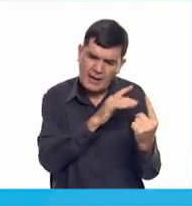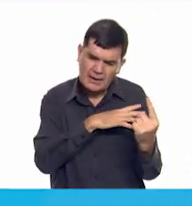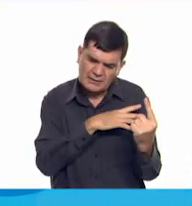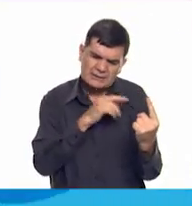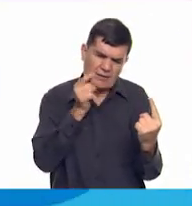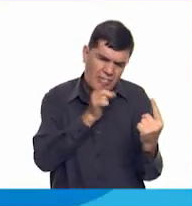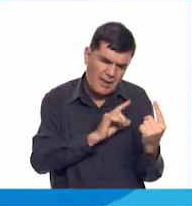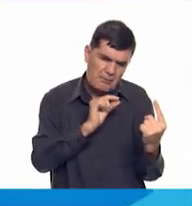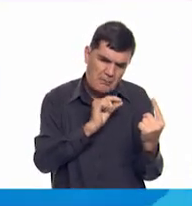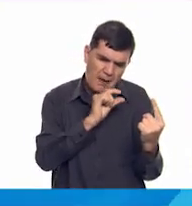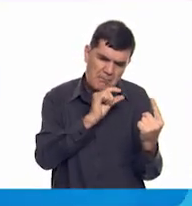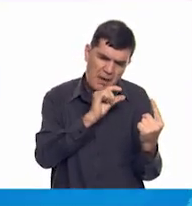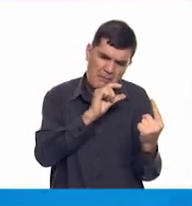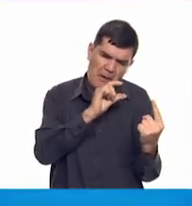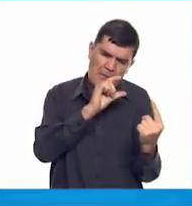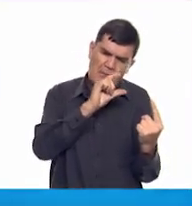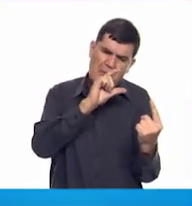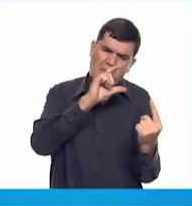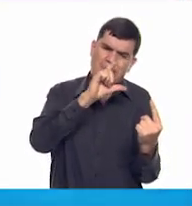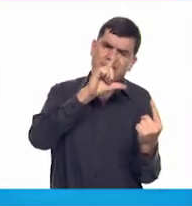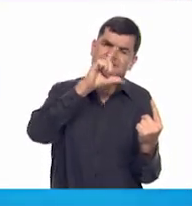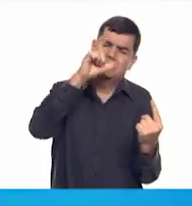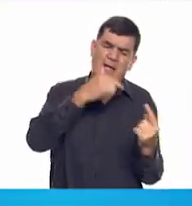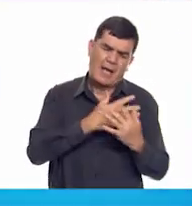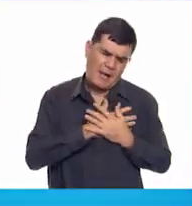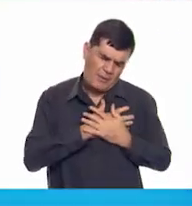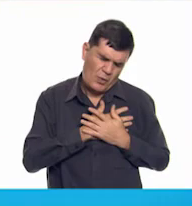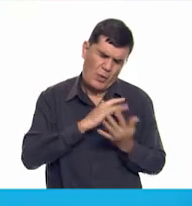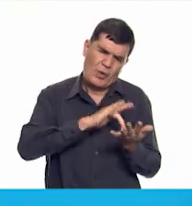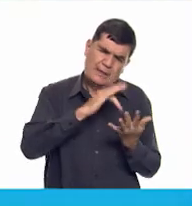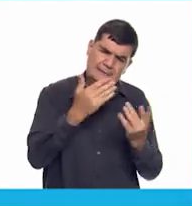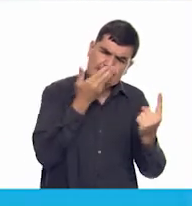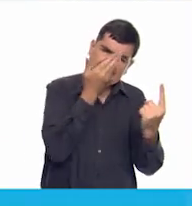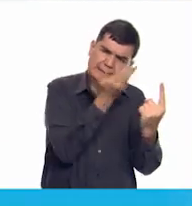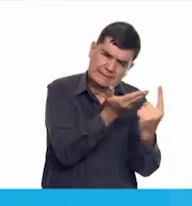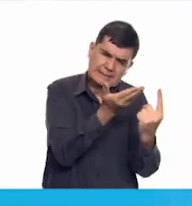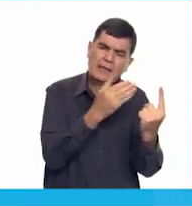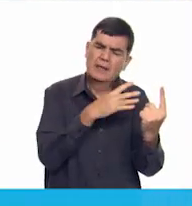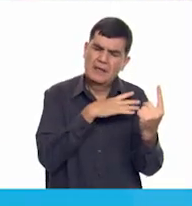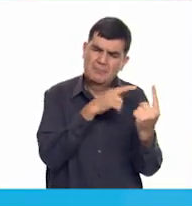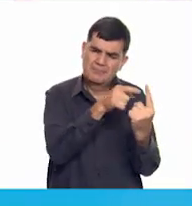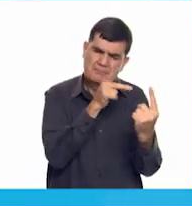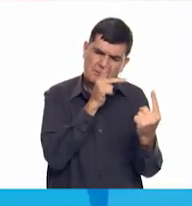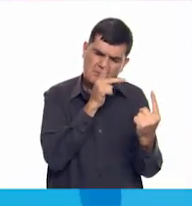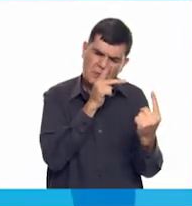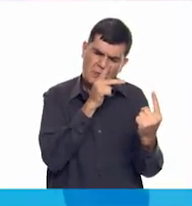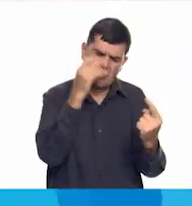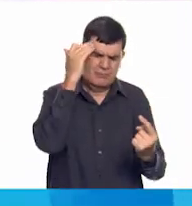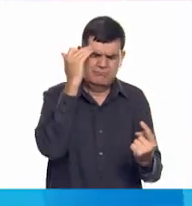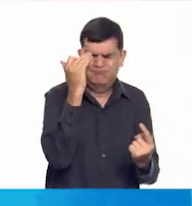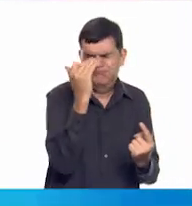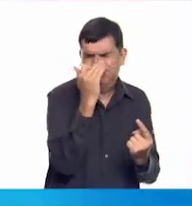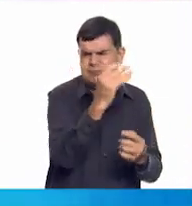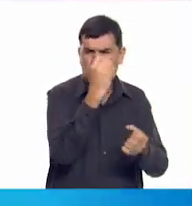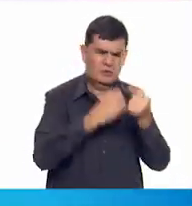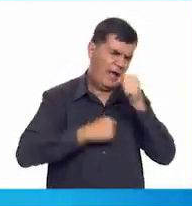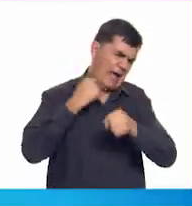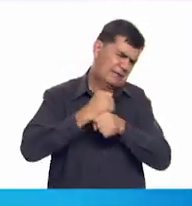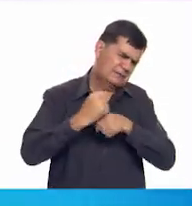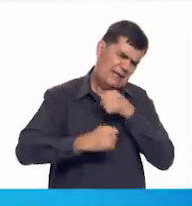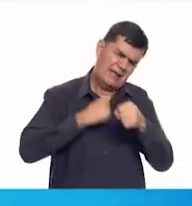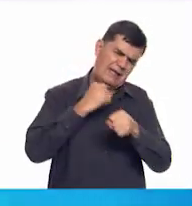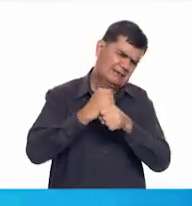cada día más. El amor y la gratitud que siento han durado muchos años